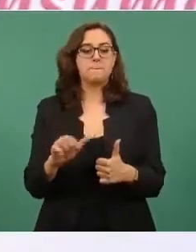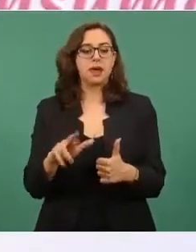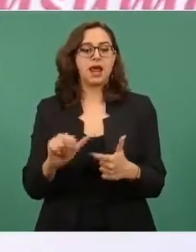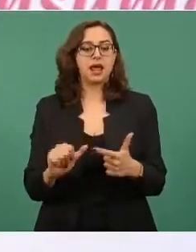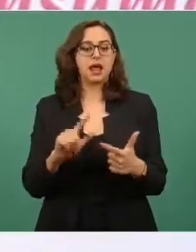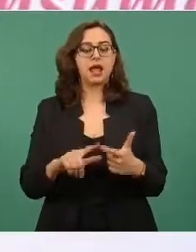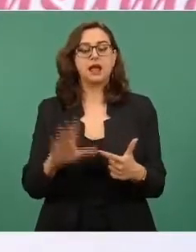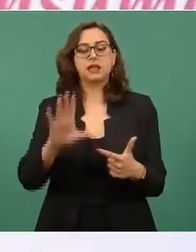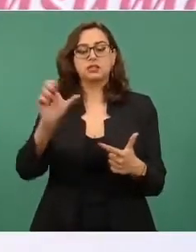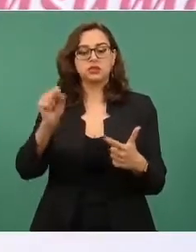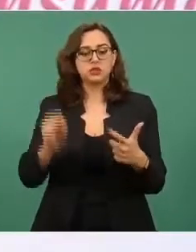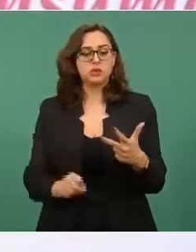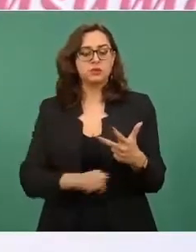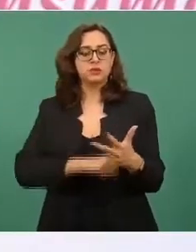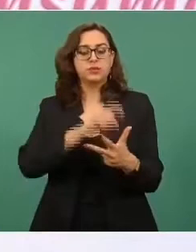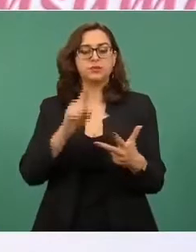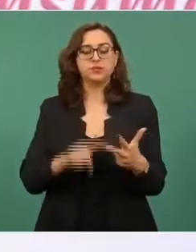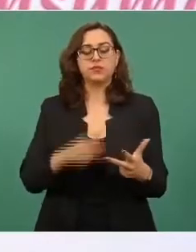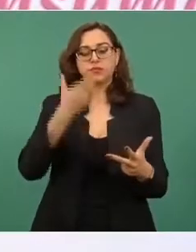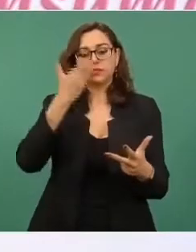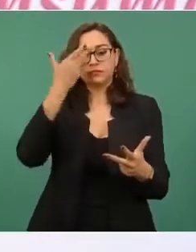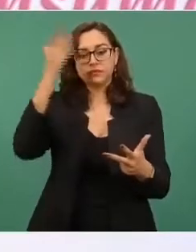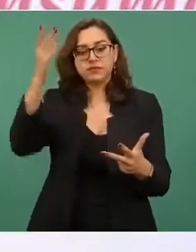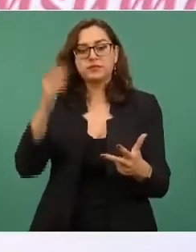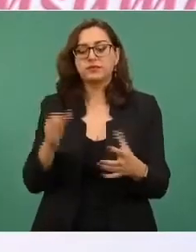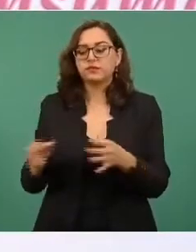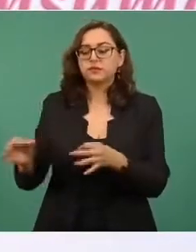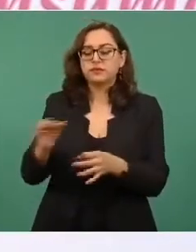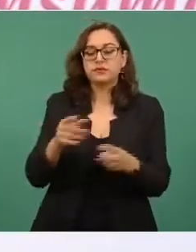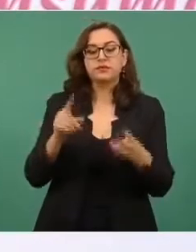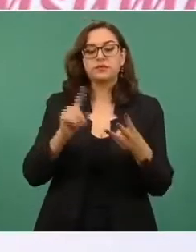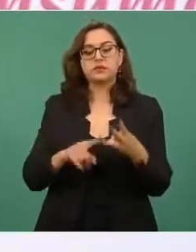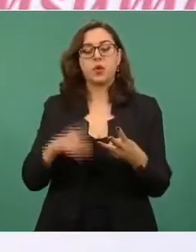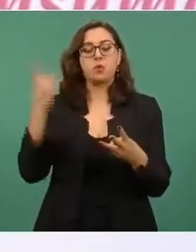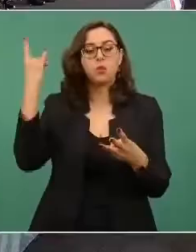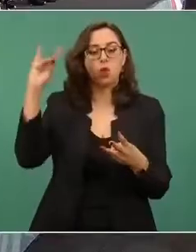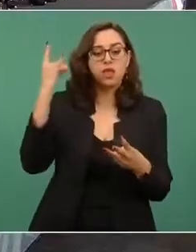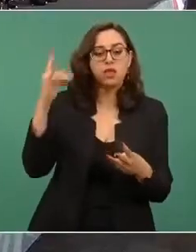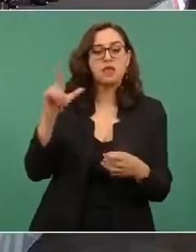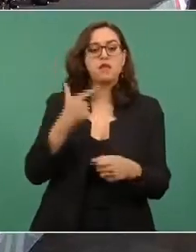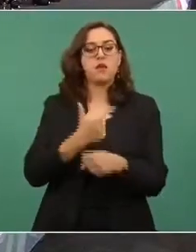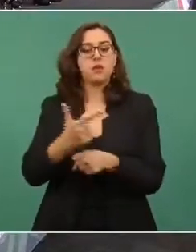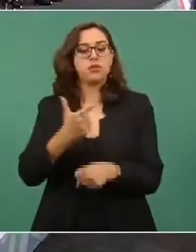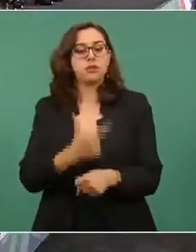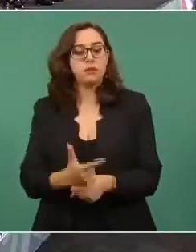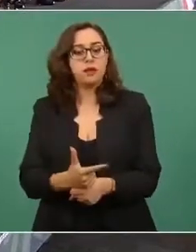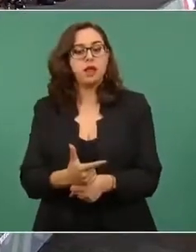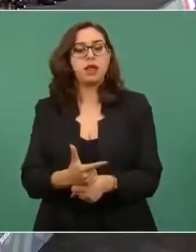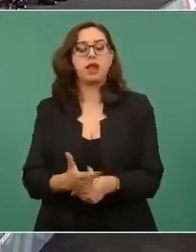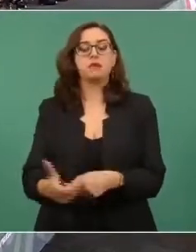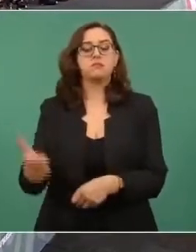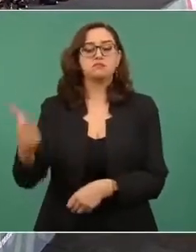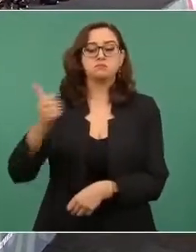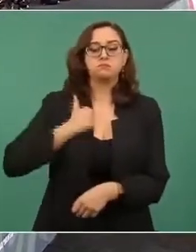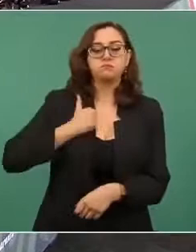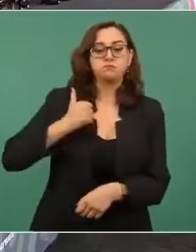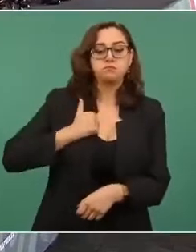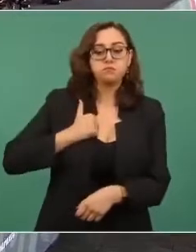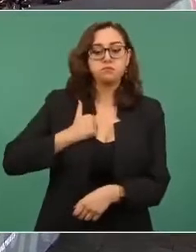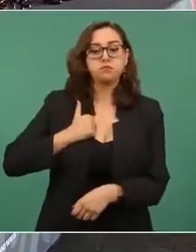Sudáfrica, Emiratos Árabes, Bolivia, Guatemala, Canadá,